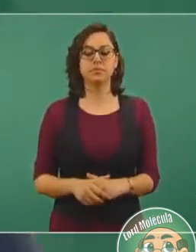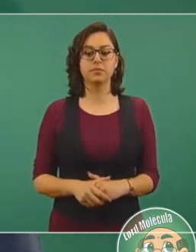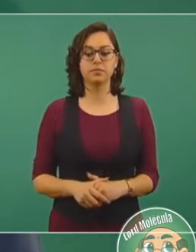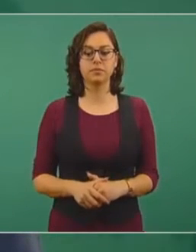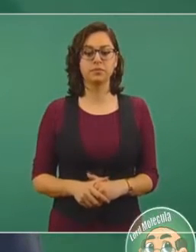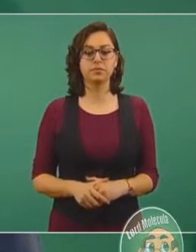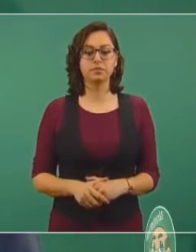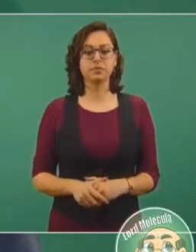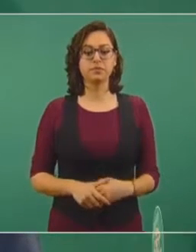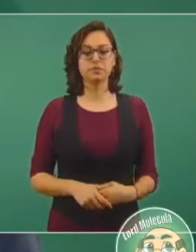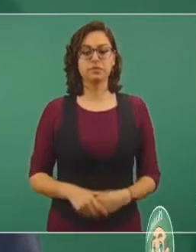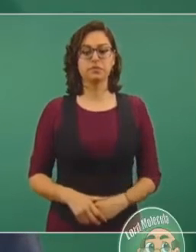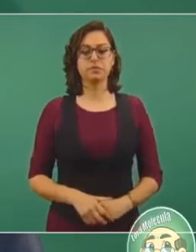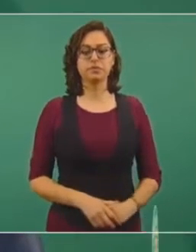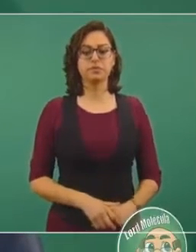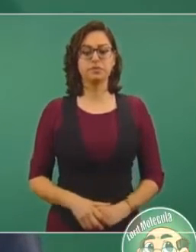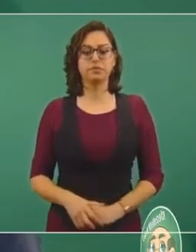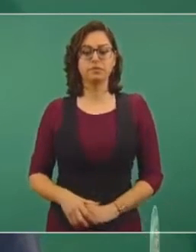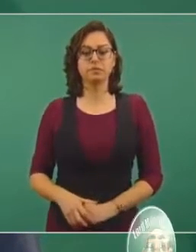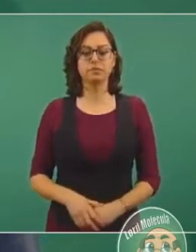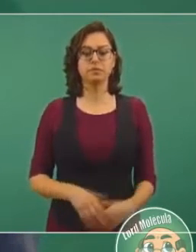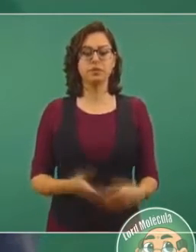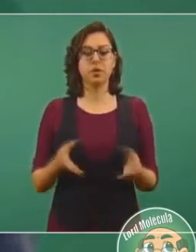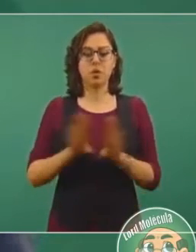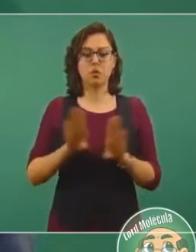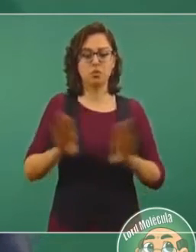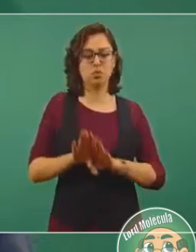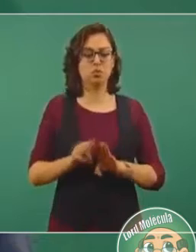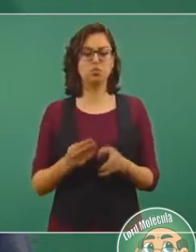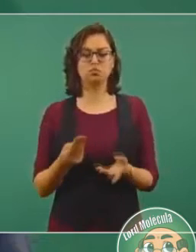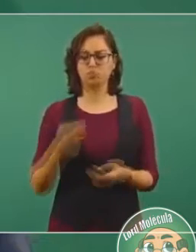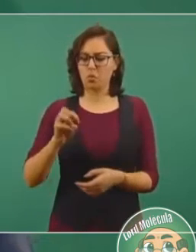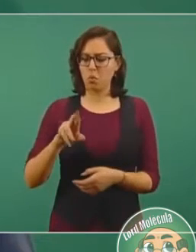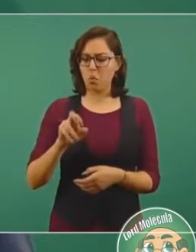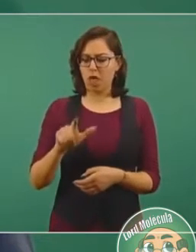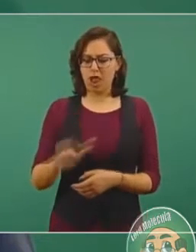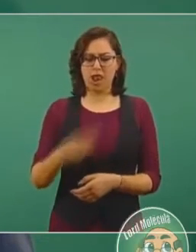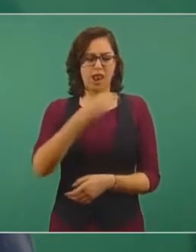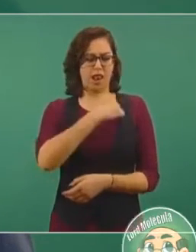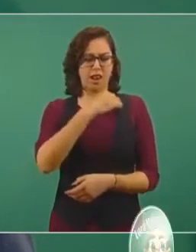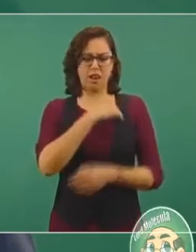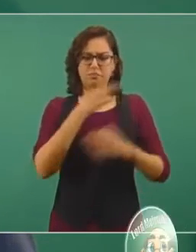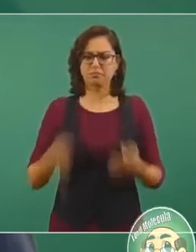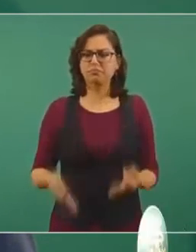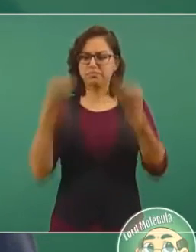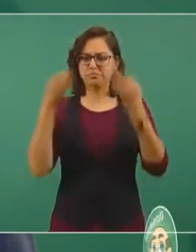Existe un comportamiento moral, ético en